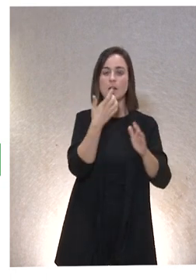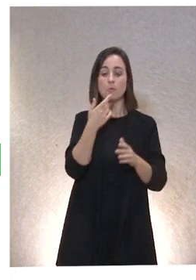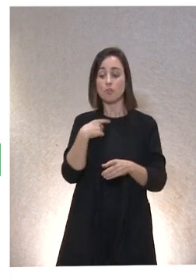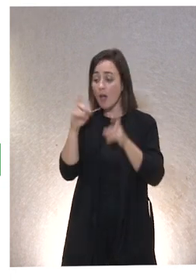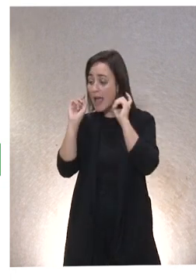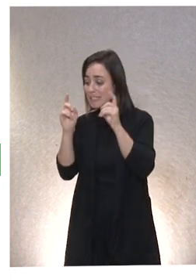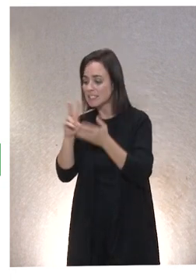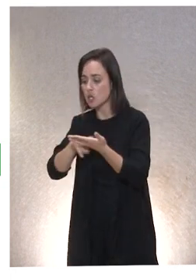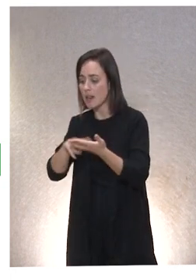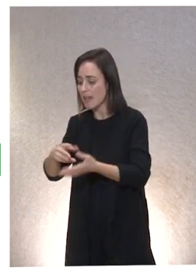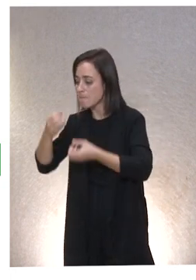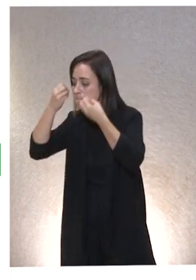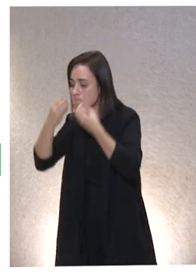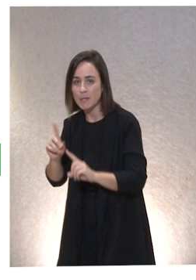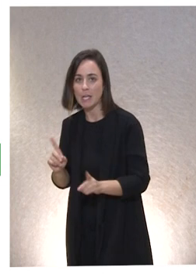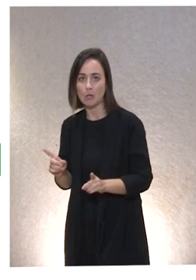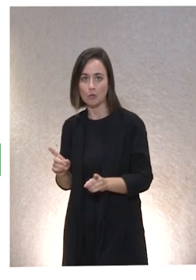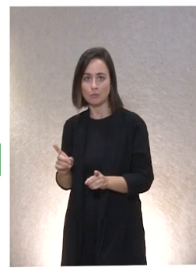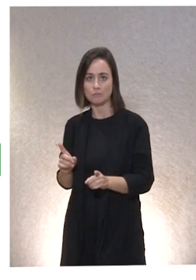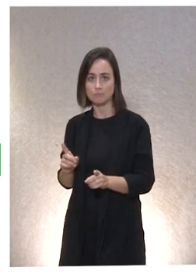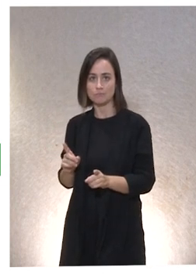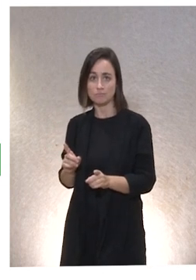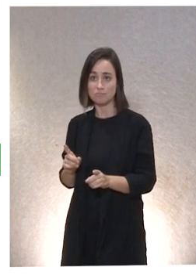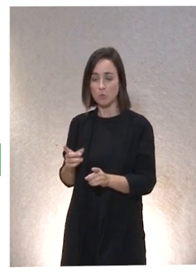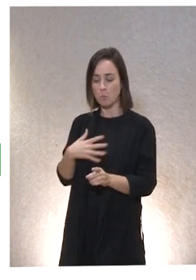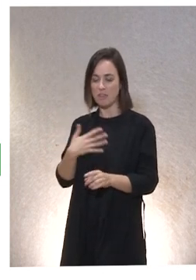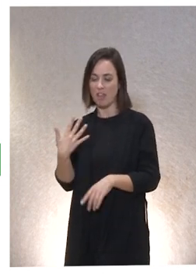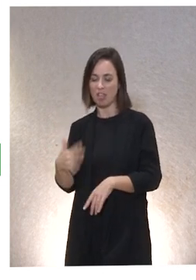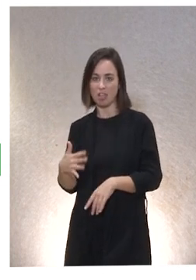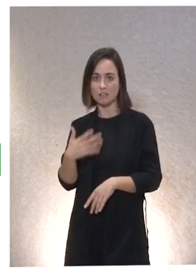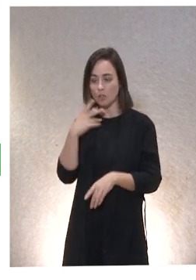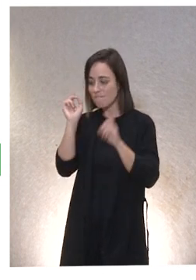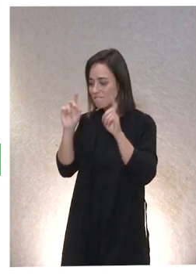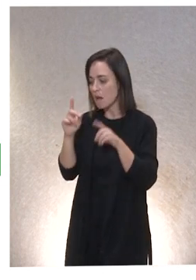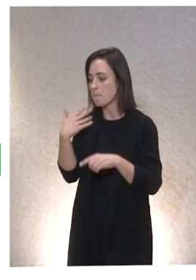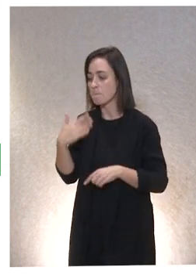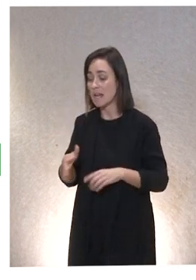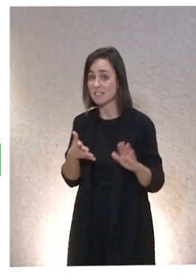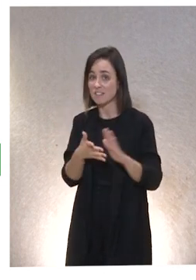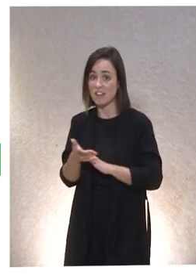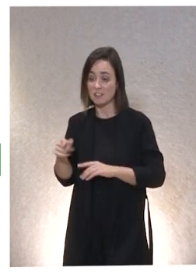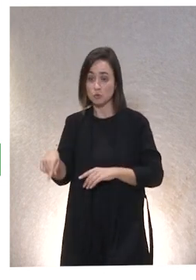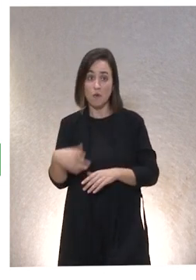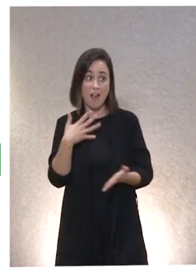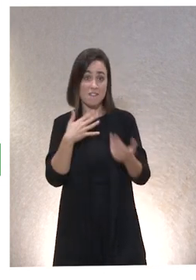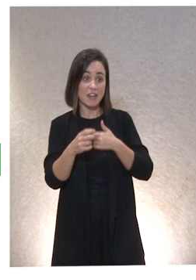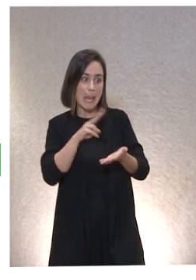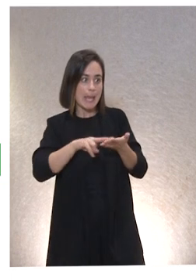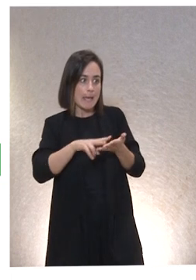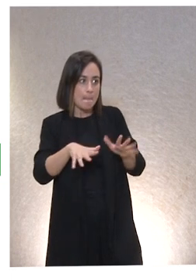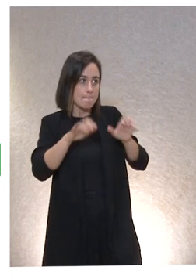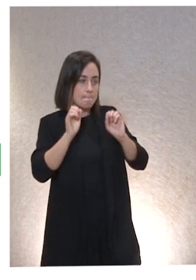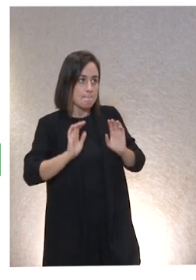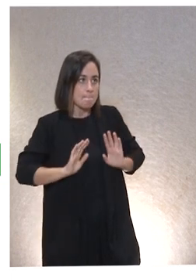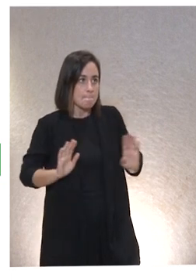comprensión lectora. Parece que lees más o menos paz. O sea, en realidad no sabes leer. Bueno, tú ya he